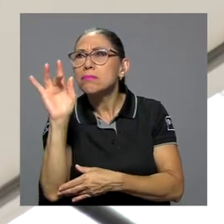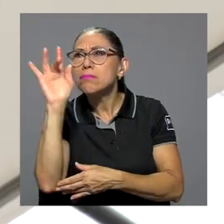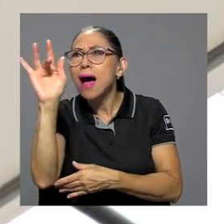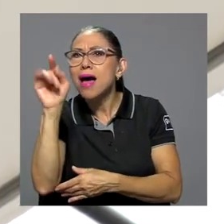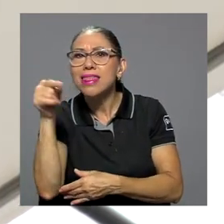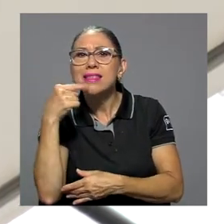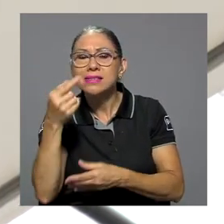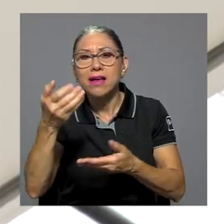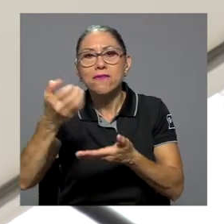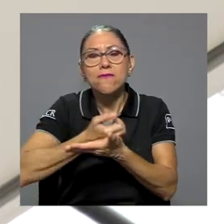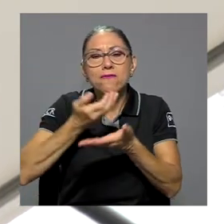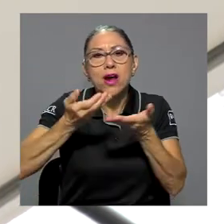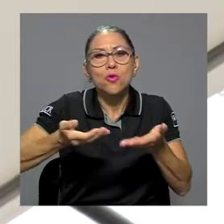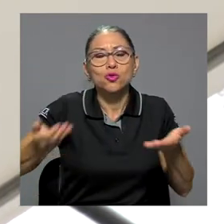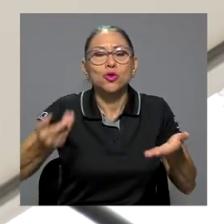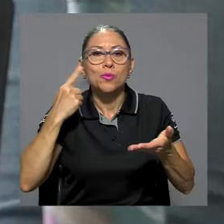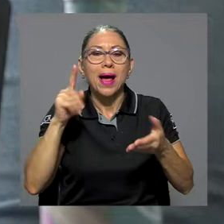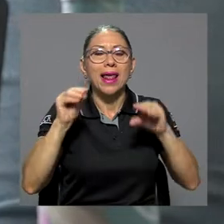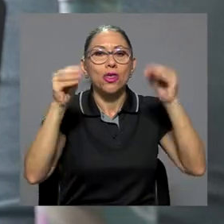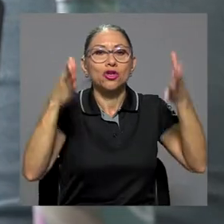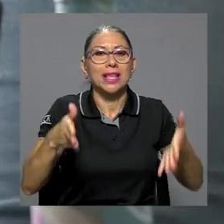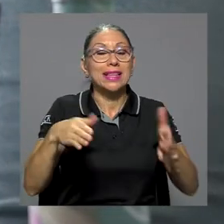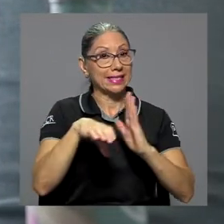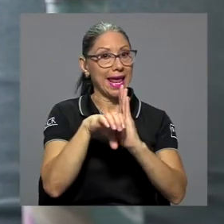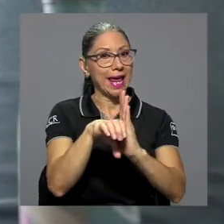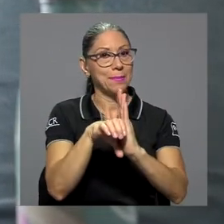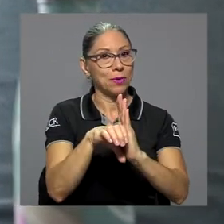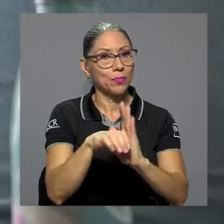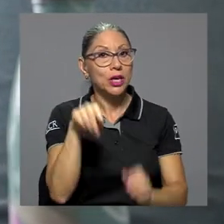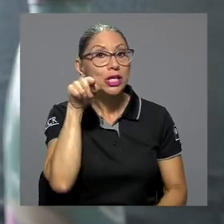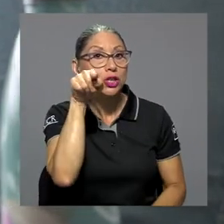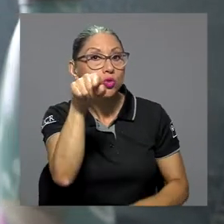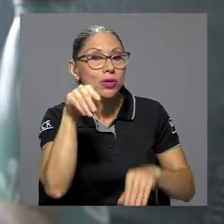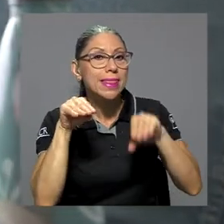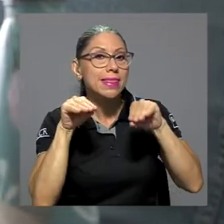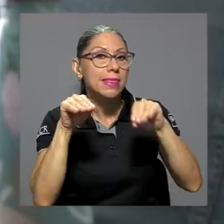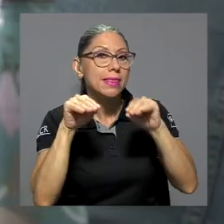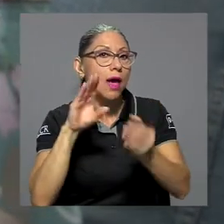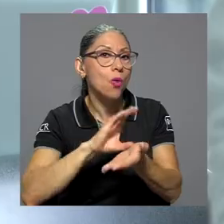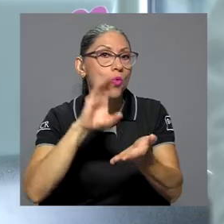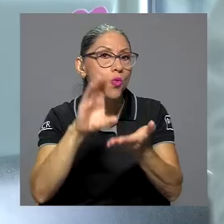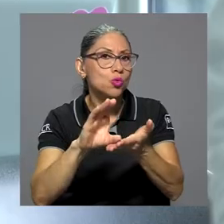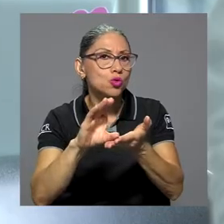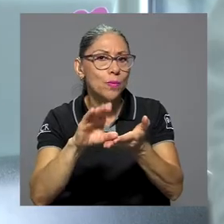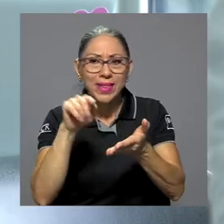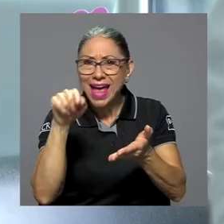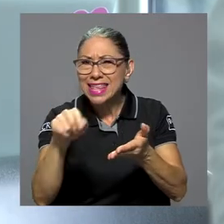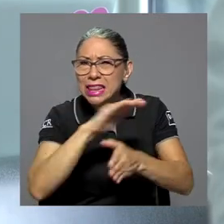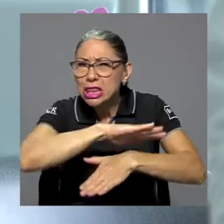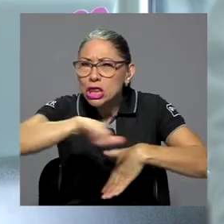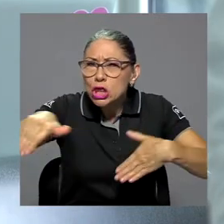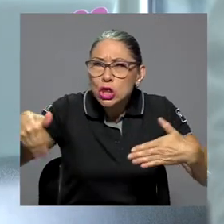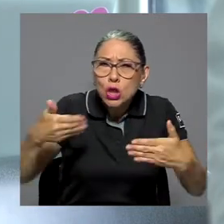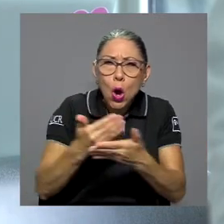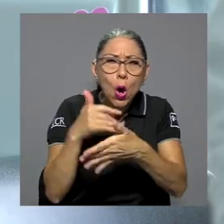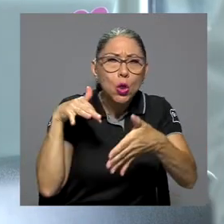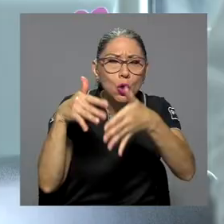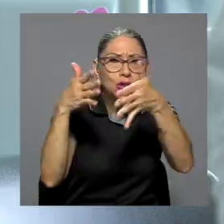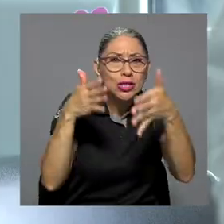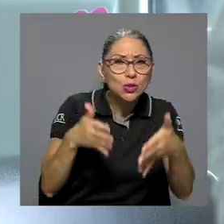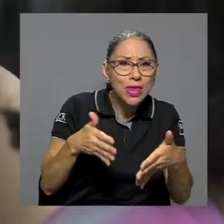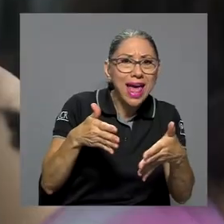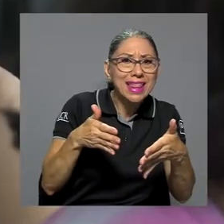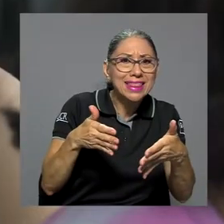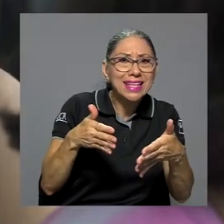de Recursos para Docentes. Por ejemplo, si usted da un curso en el que la totalidad de los estudiantes